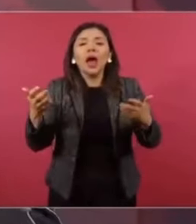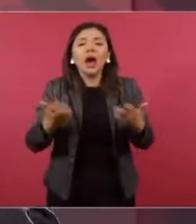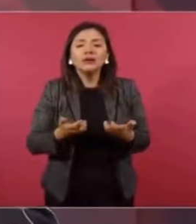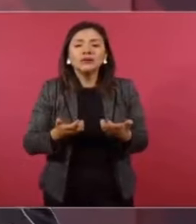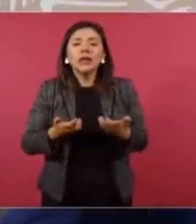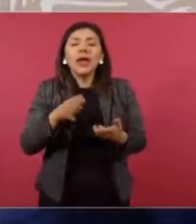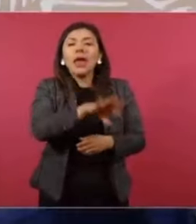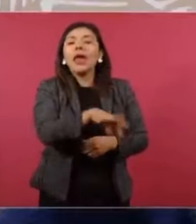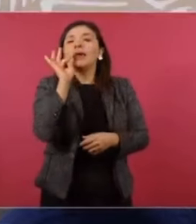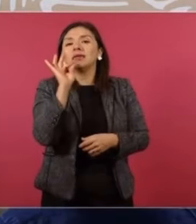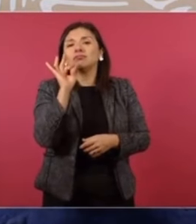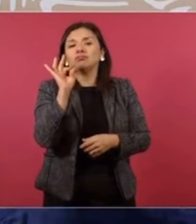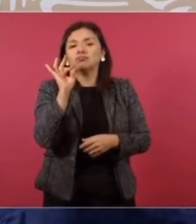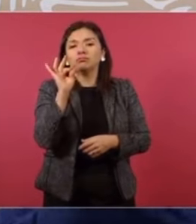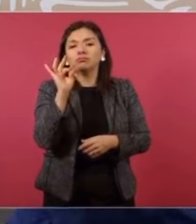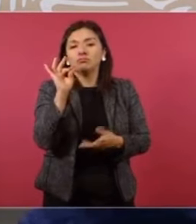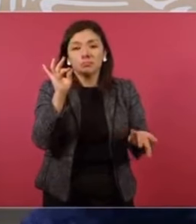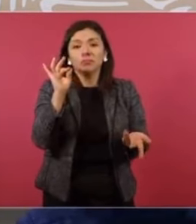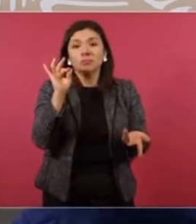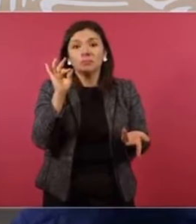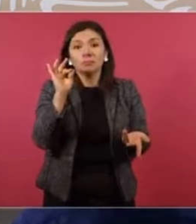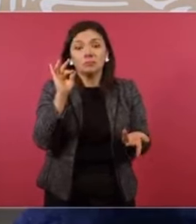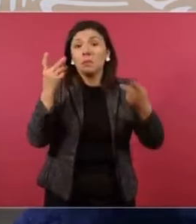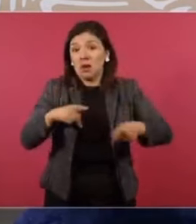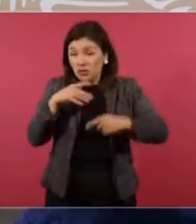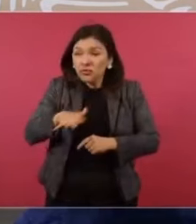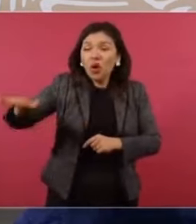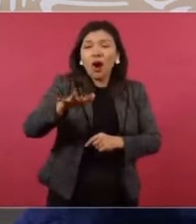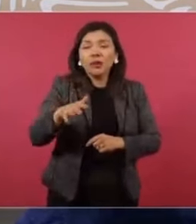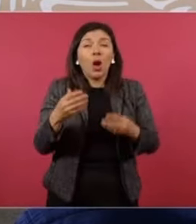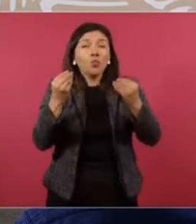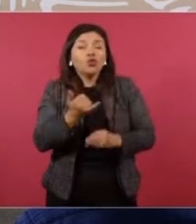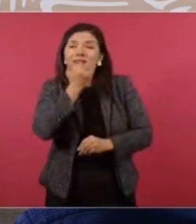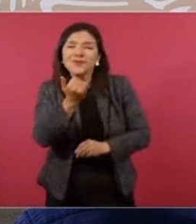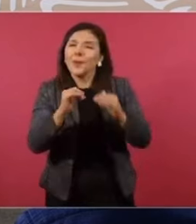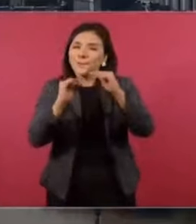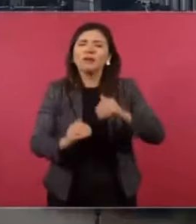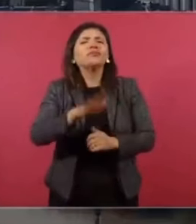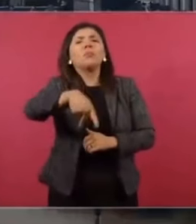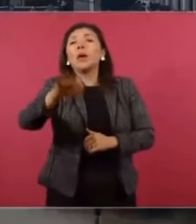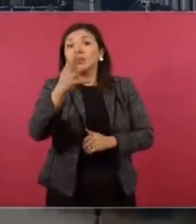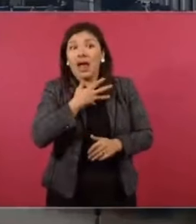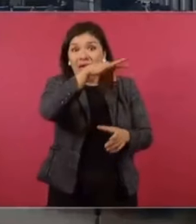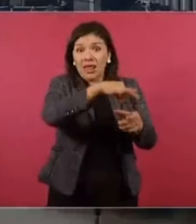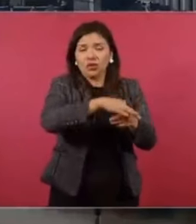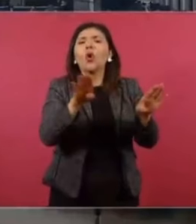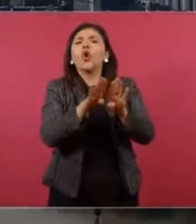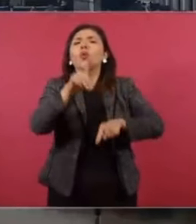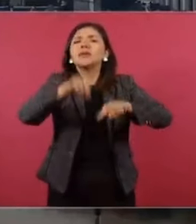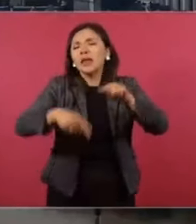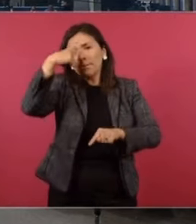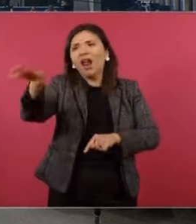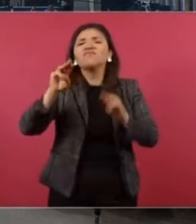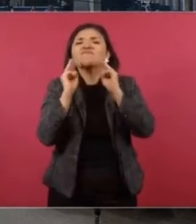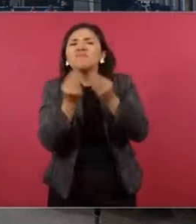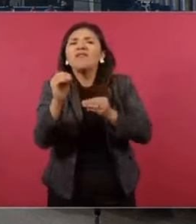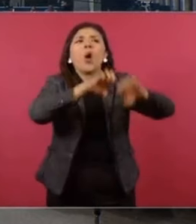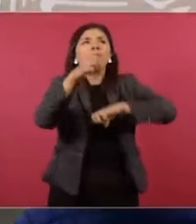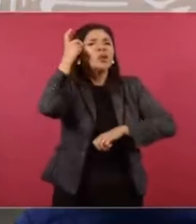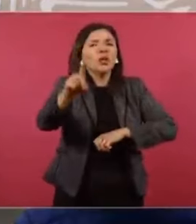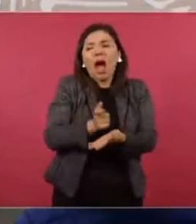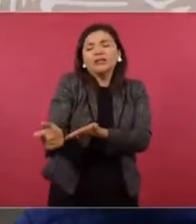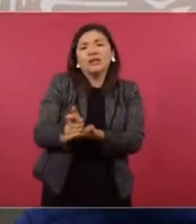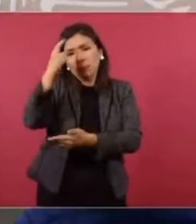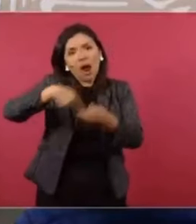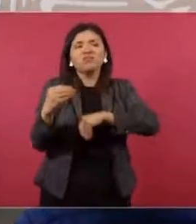de elegir que el pueblo se equivoque a menos. ¿Y cómo van a evitar que, si hay una elección, cómo se va a evitar que intervenga el narco o empresarios con su dinero para